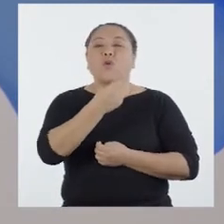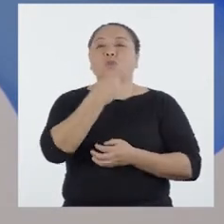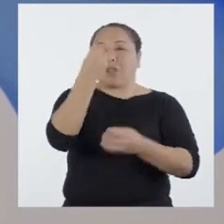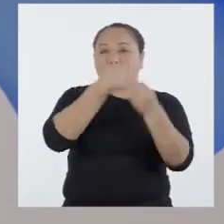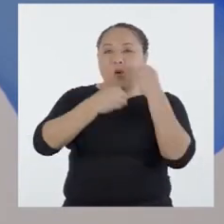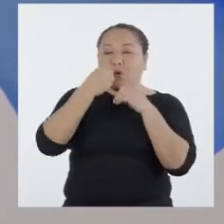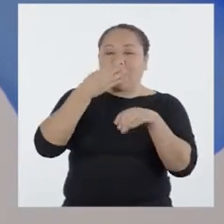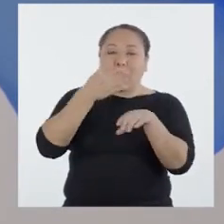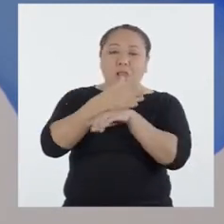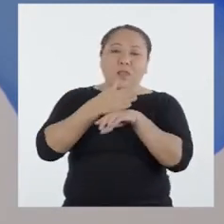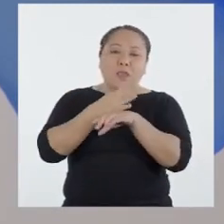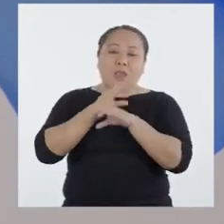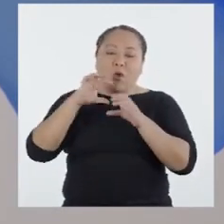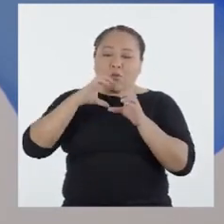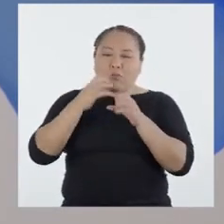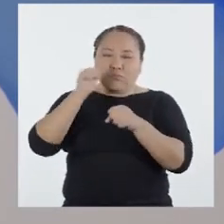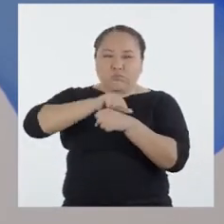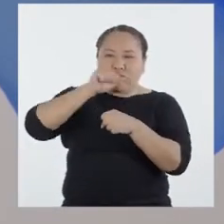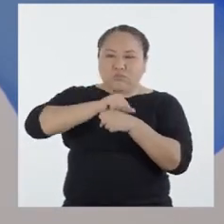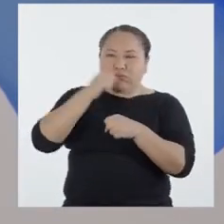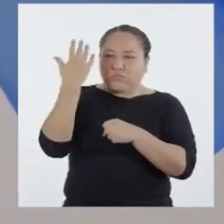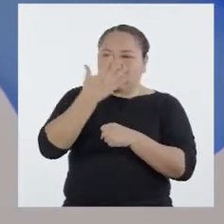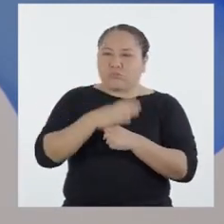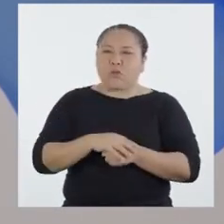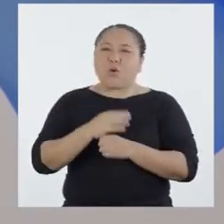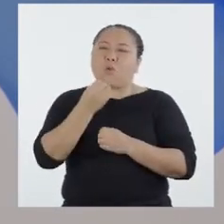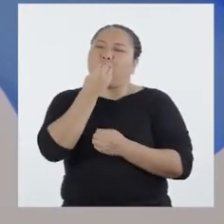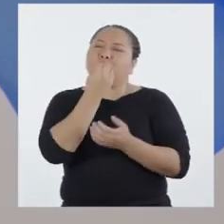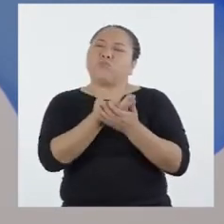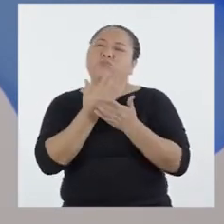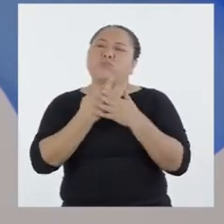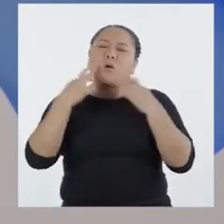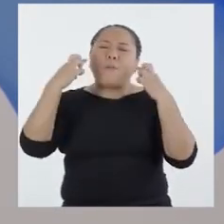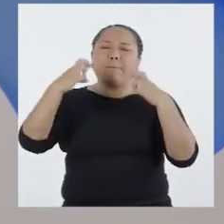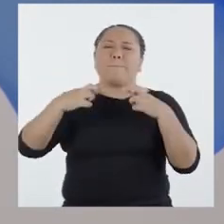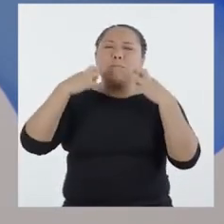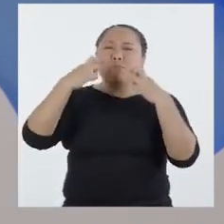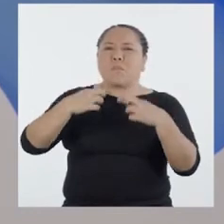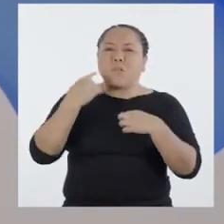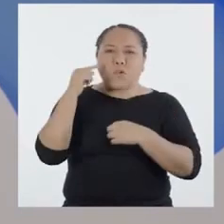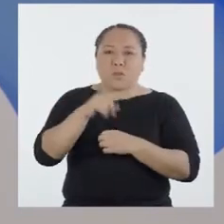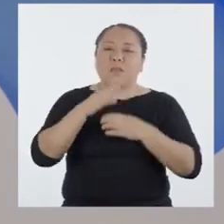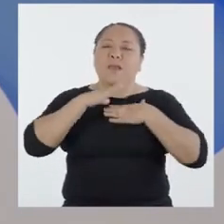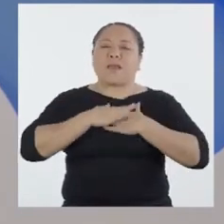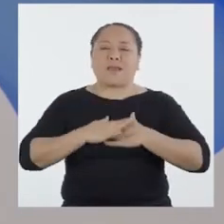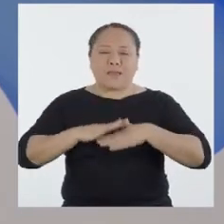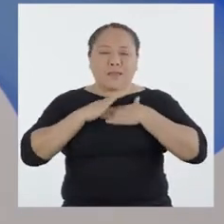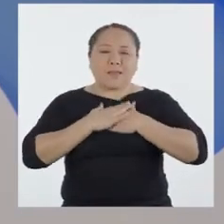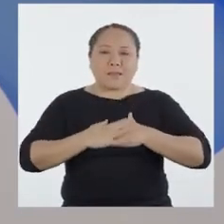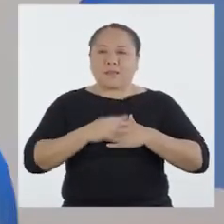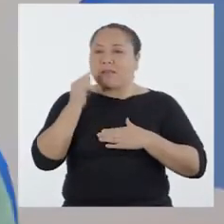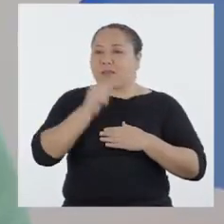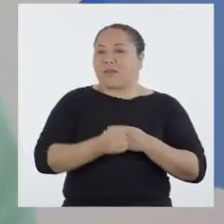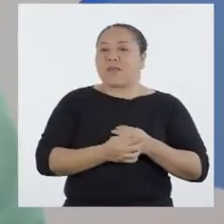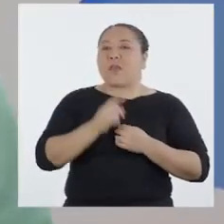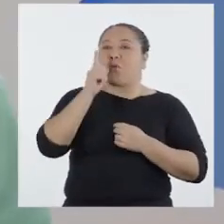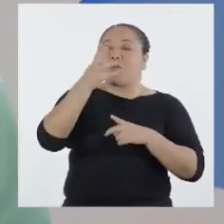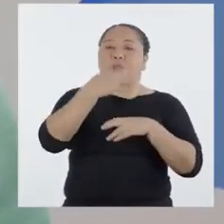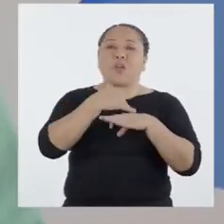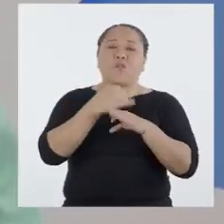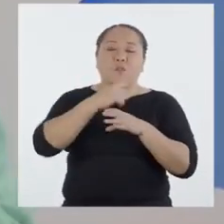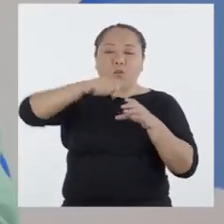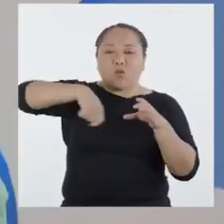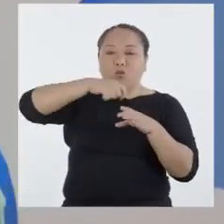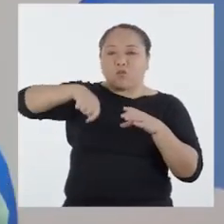te gusta la comida a la leña o al carbón, como un buen pollo a la brasa, tranquilo. ¿Qué hay?